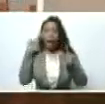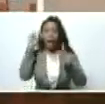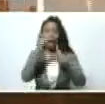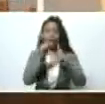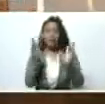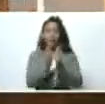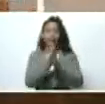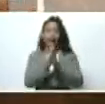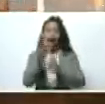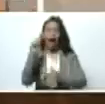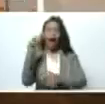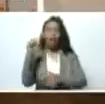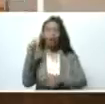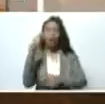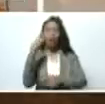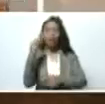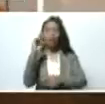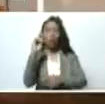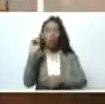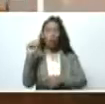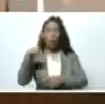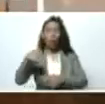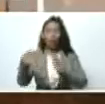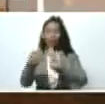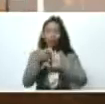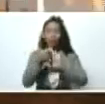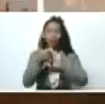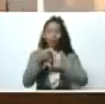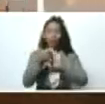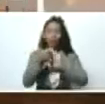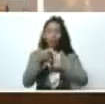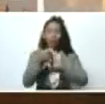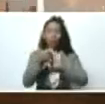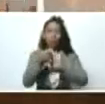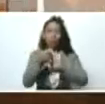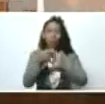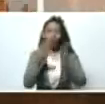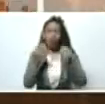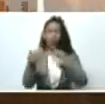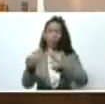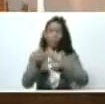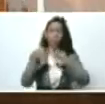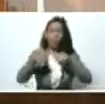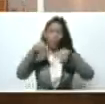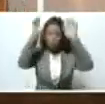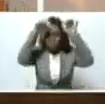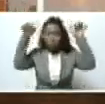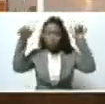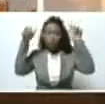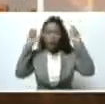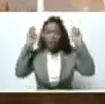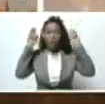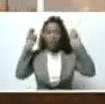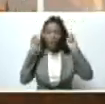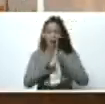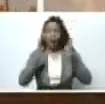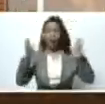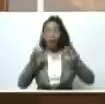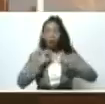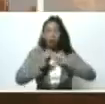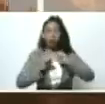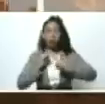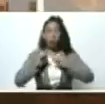Pero la parte más afectada que tuvimos el día de hoy, la parte más afectada de esta lluvia, es el sector La Granzonera,